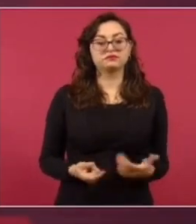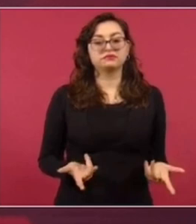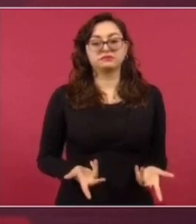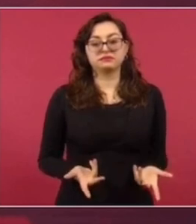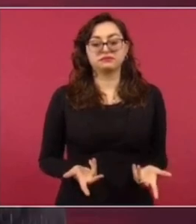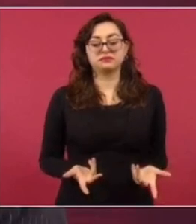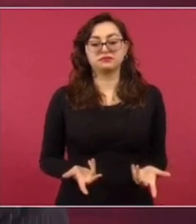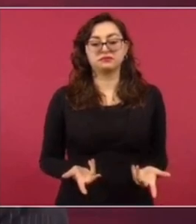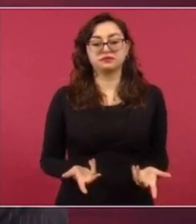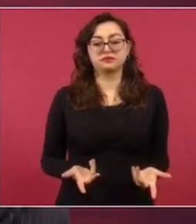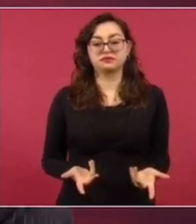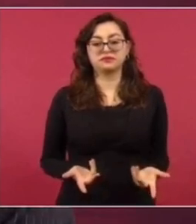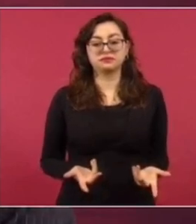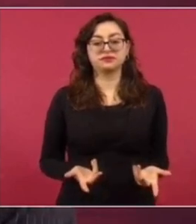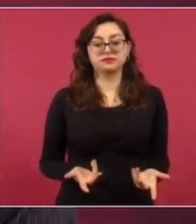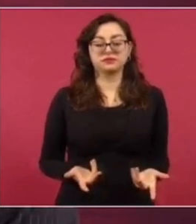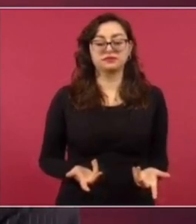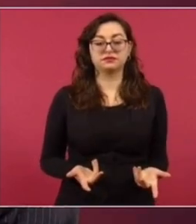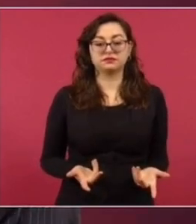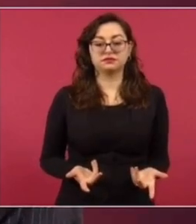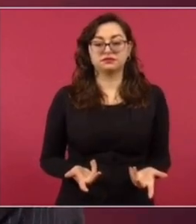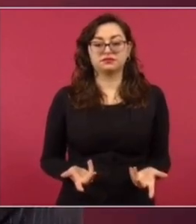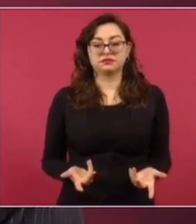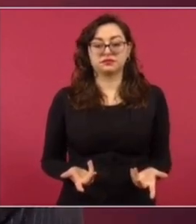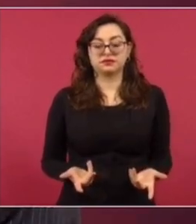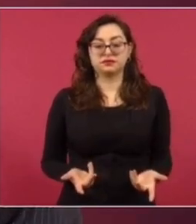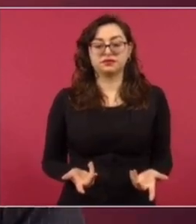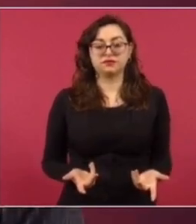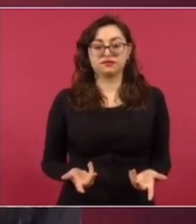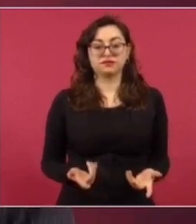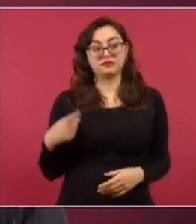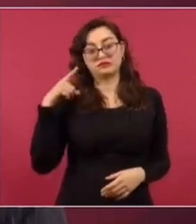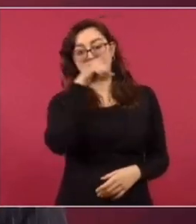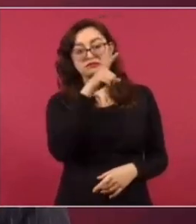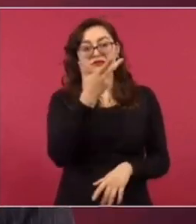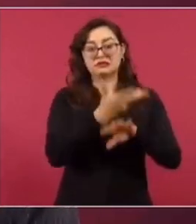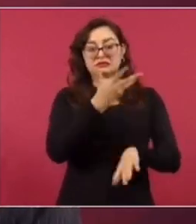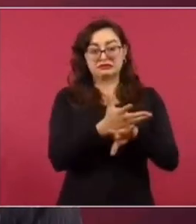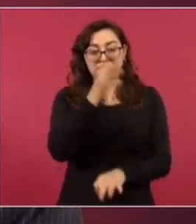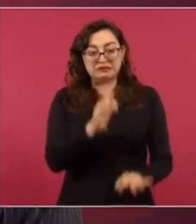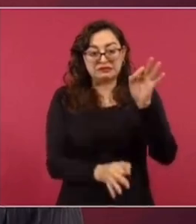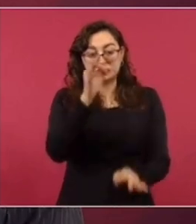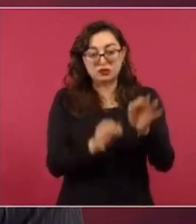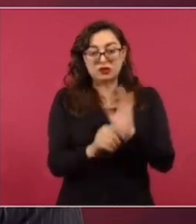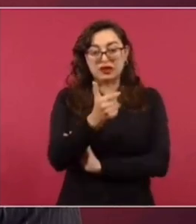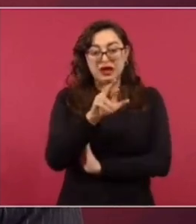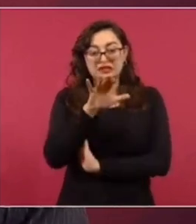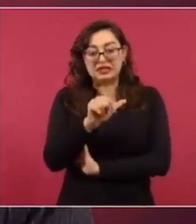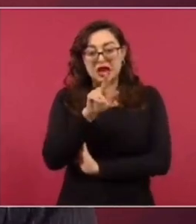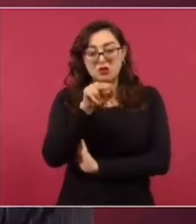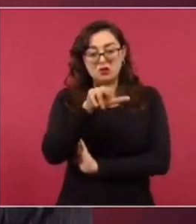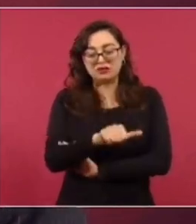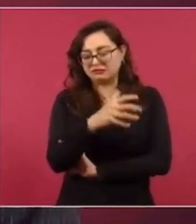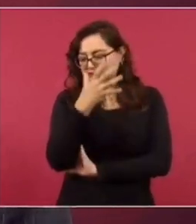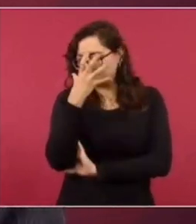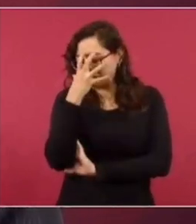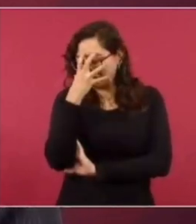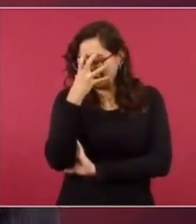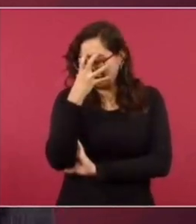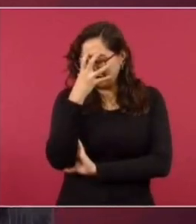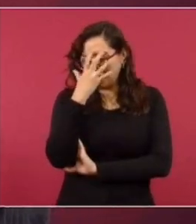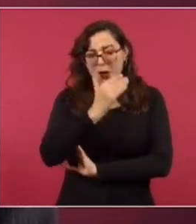tratarse de un hecho lamentable y al mismo tiempo escandaloso, vergonzoso, como es el juicio de García Luna,